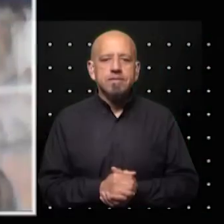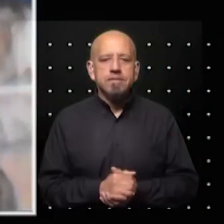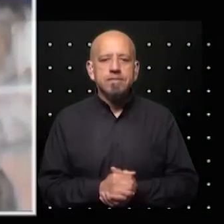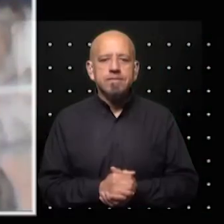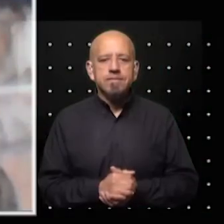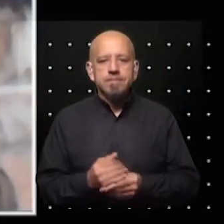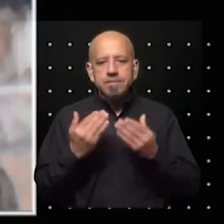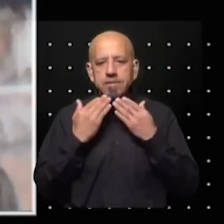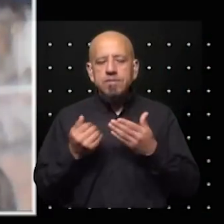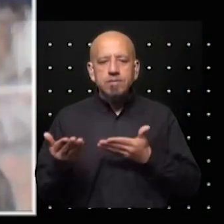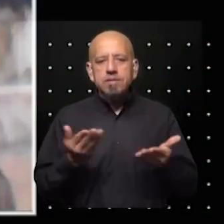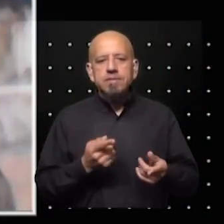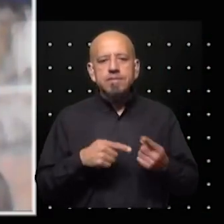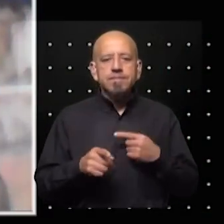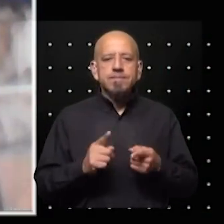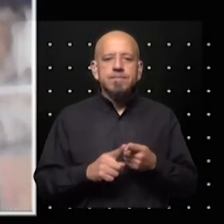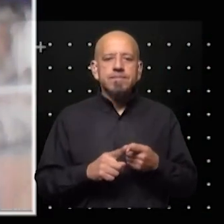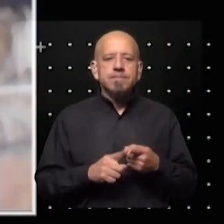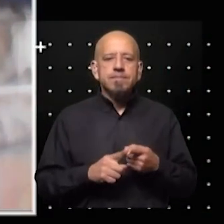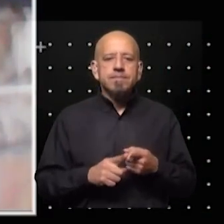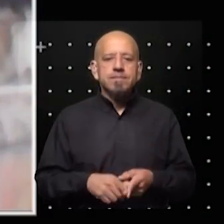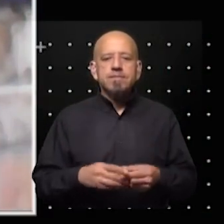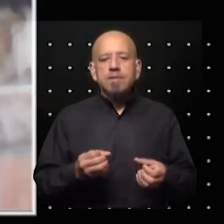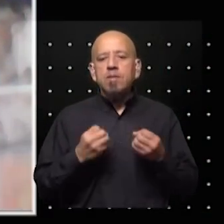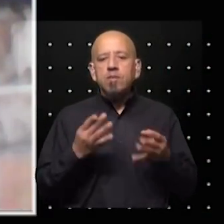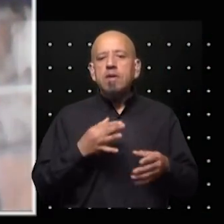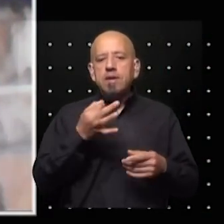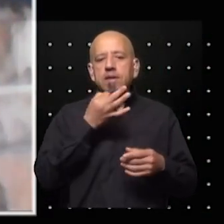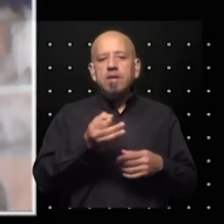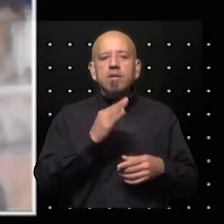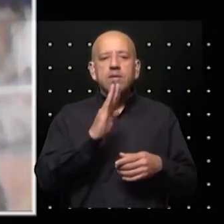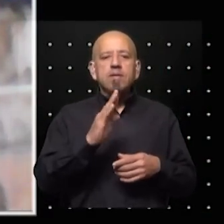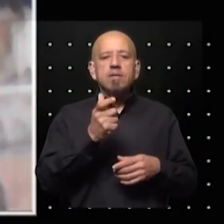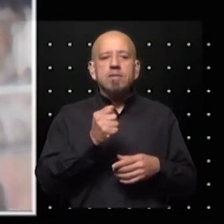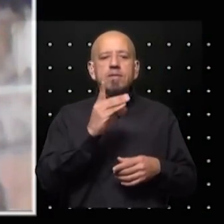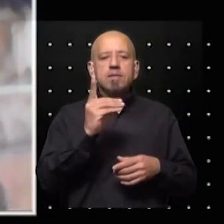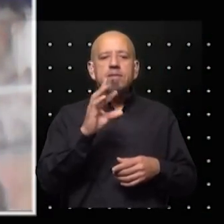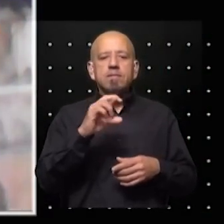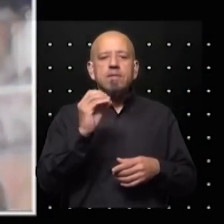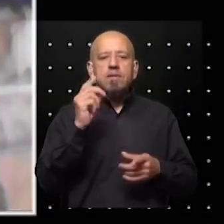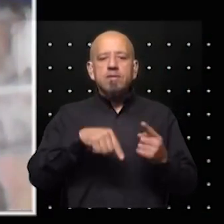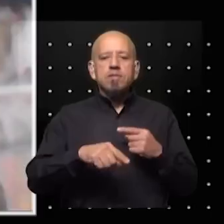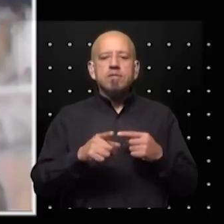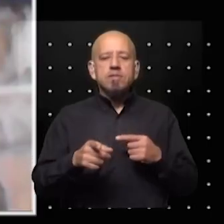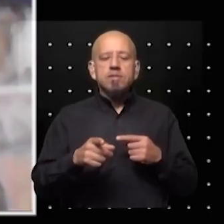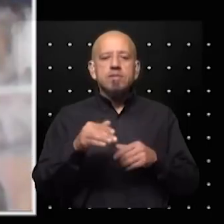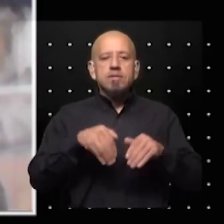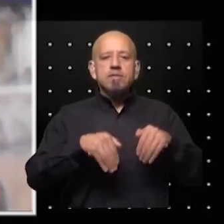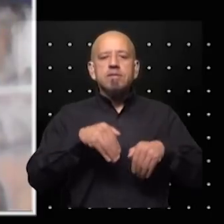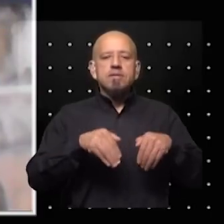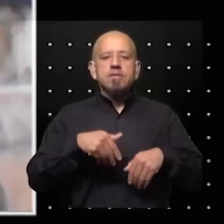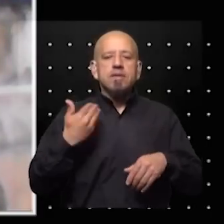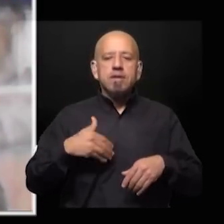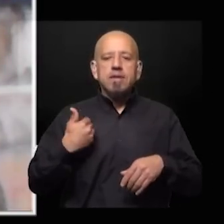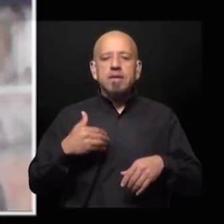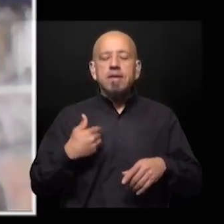muy bien que tal Ari bienvenido me abalanzaba porque dijo Álvaro Padrón que después de las elecciones nuestras las elecciones en Argentina tienen que